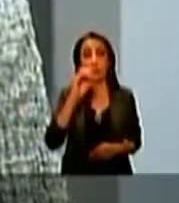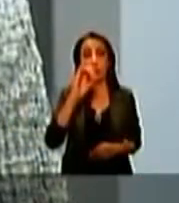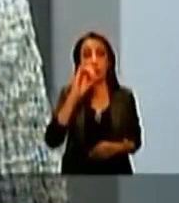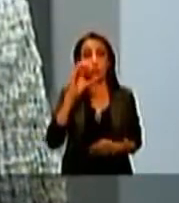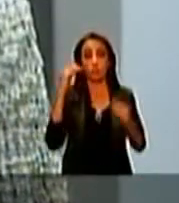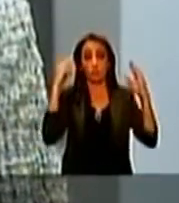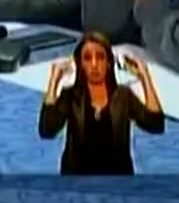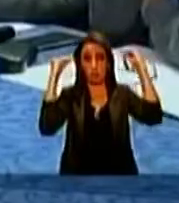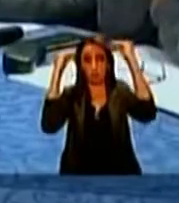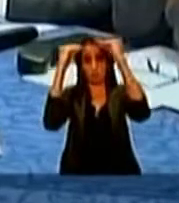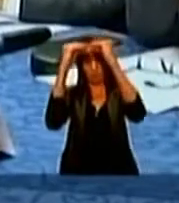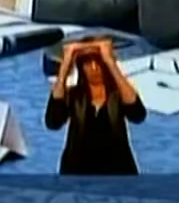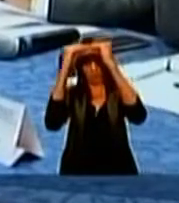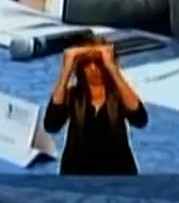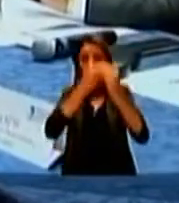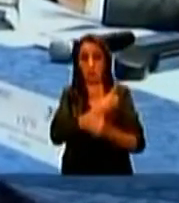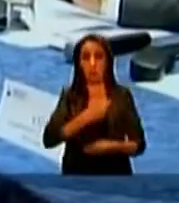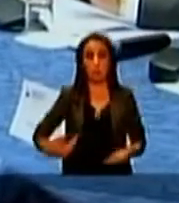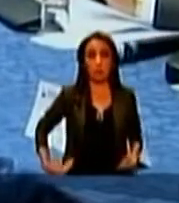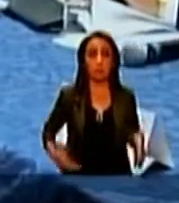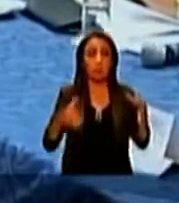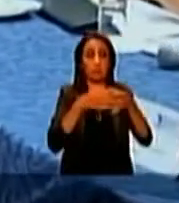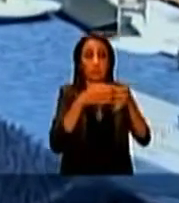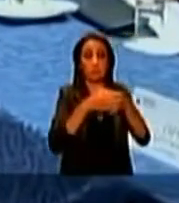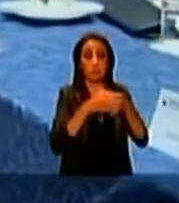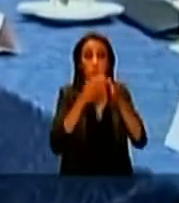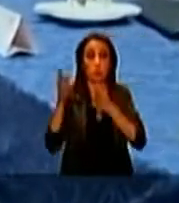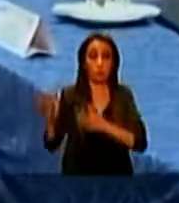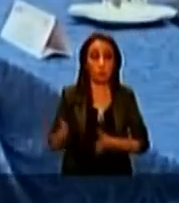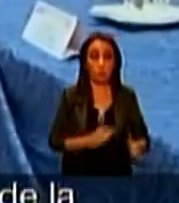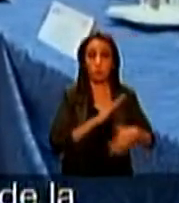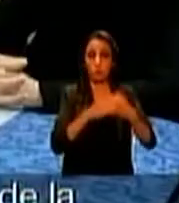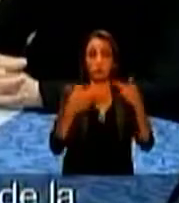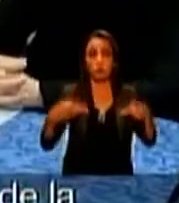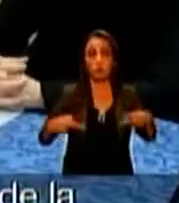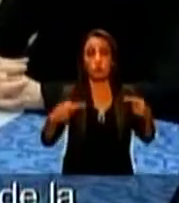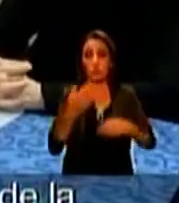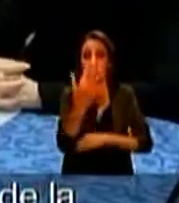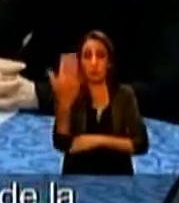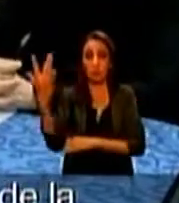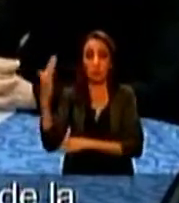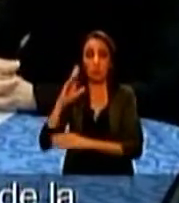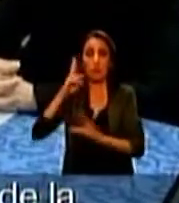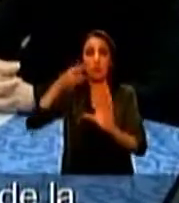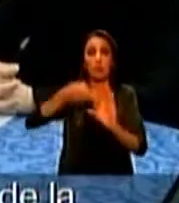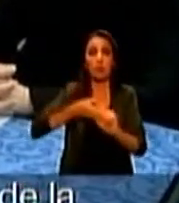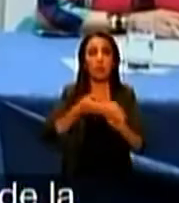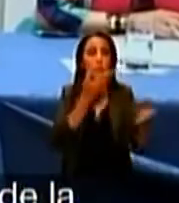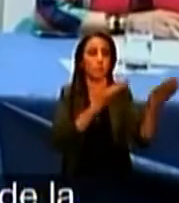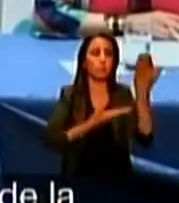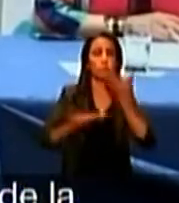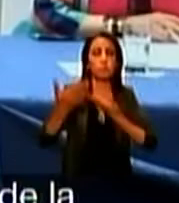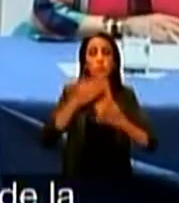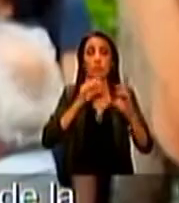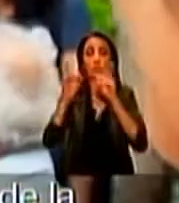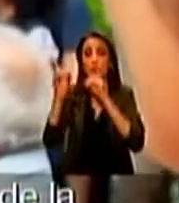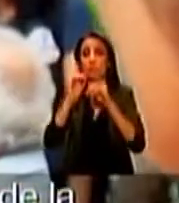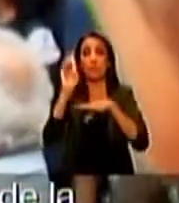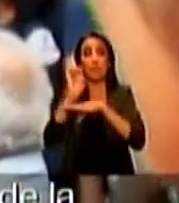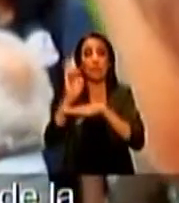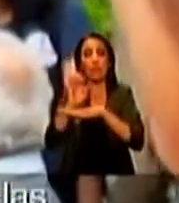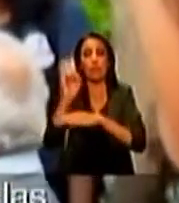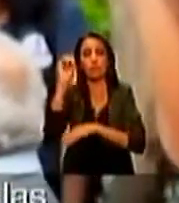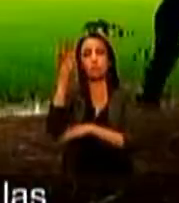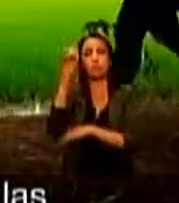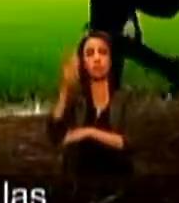Rocío de Moreno, presidenta del Comité Interinstitucional Plan Toda Una Vida, participó en la Mesa de Género de la Cooperación Internacional